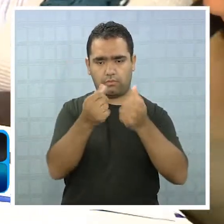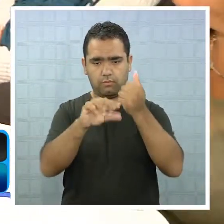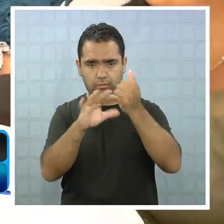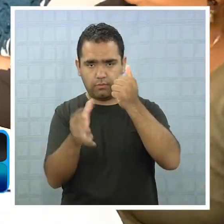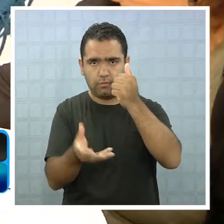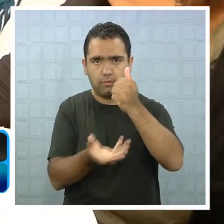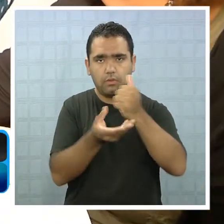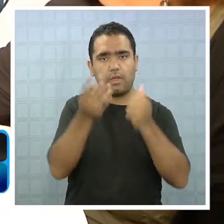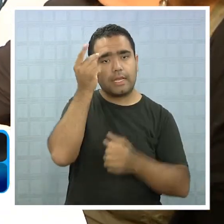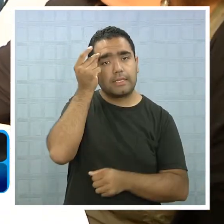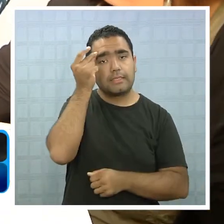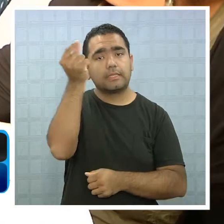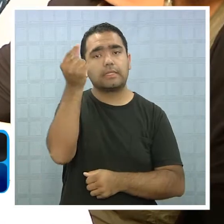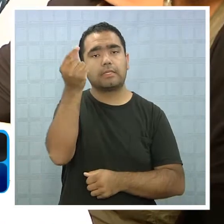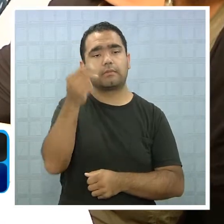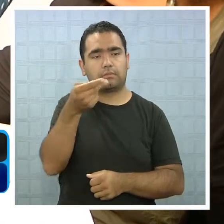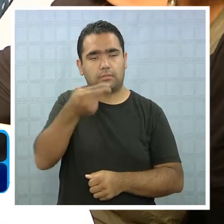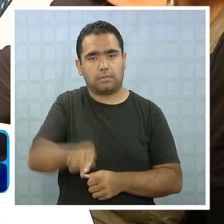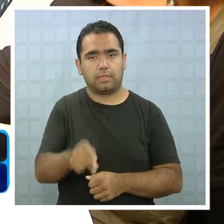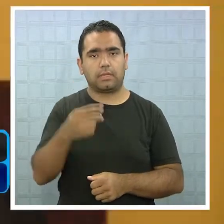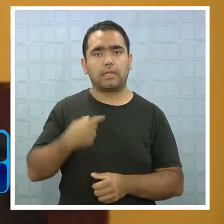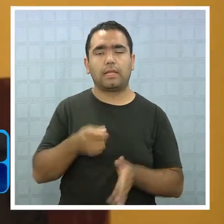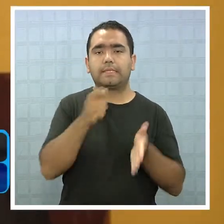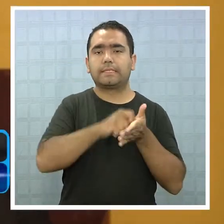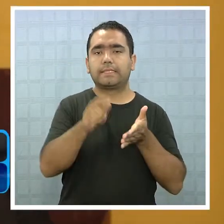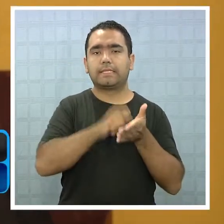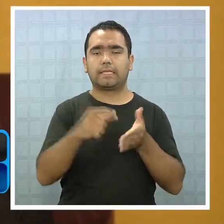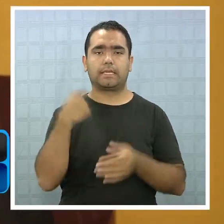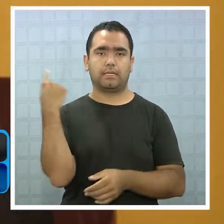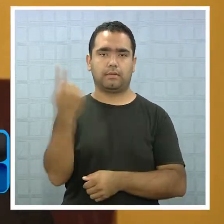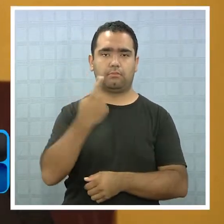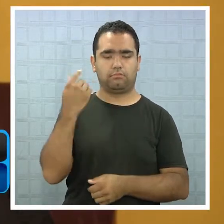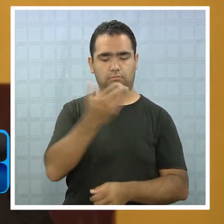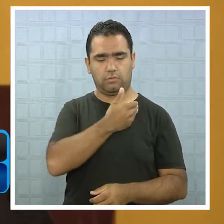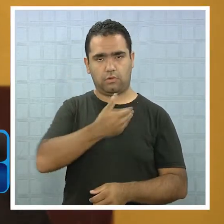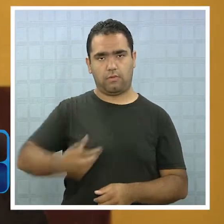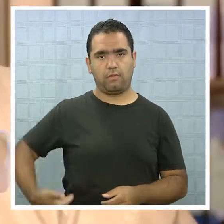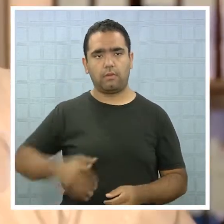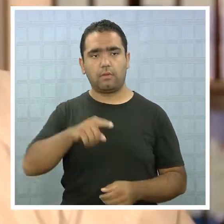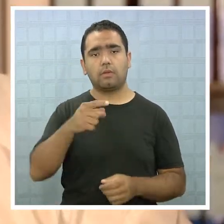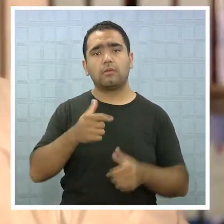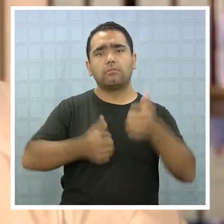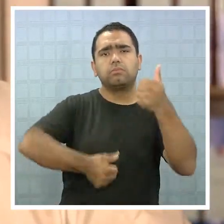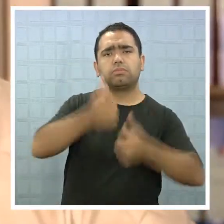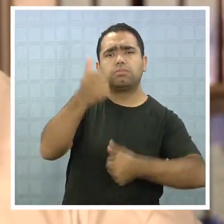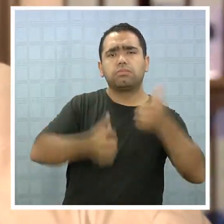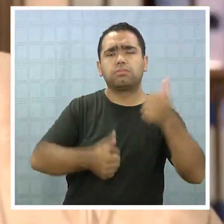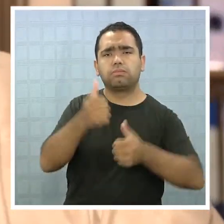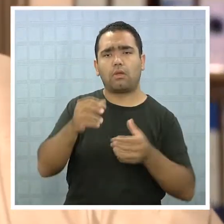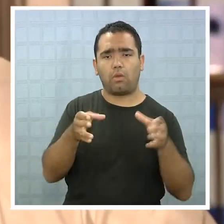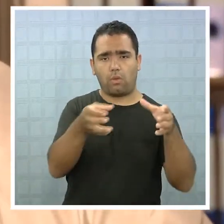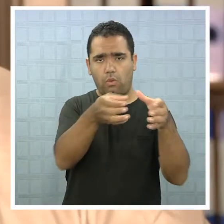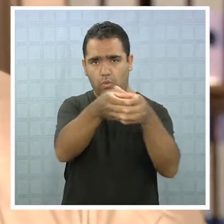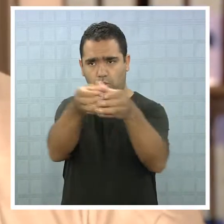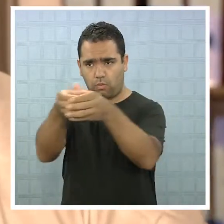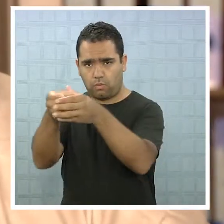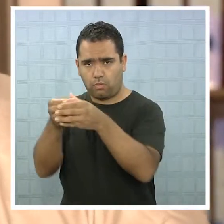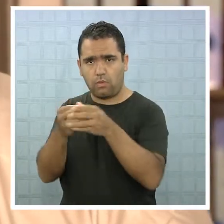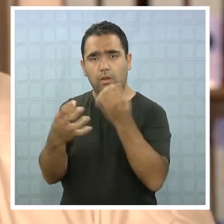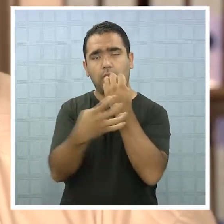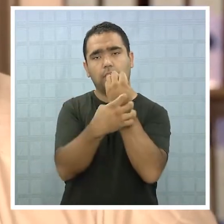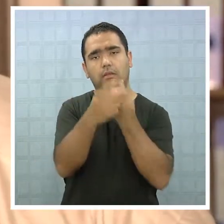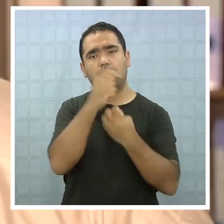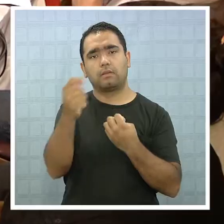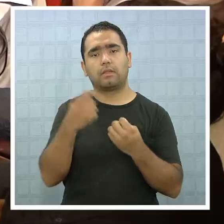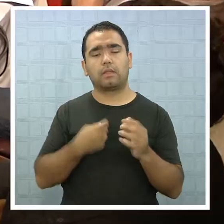del Fondo de Iniciativas Locales de la Secretaría General de Gobierno. Concurso destinado a organizaciones sociales de la región, que